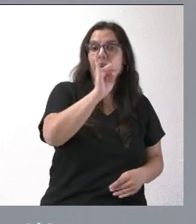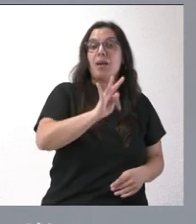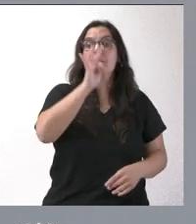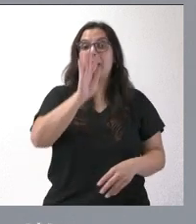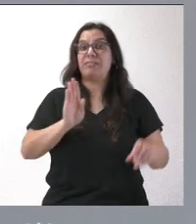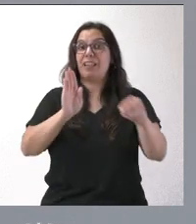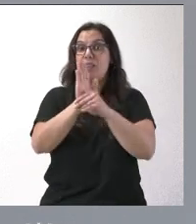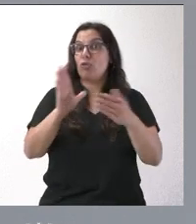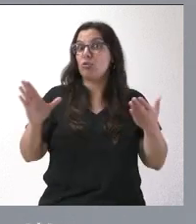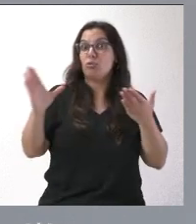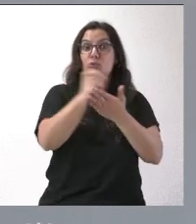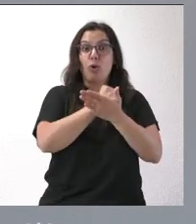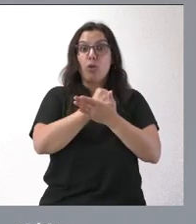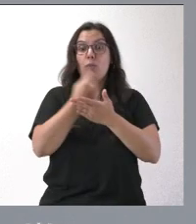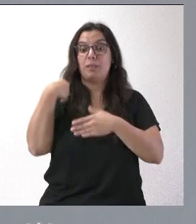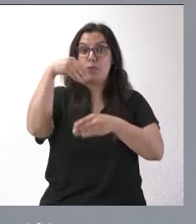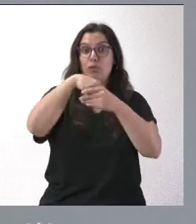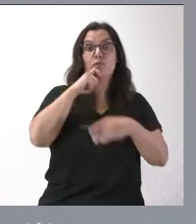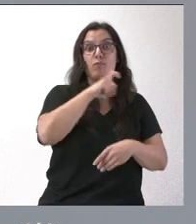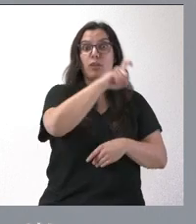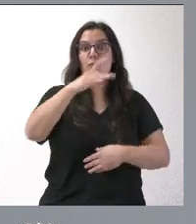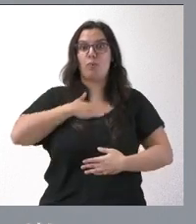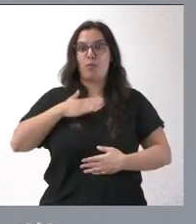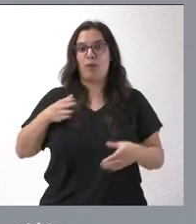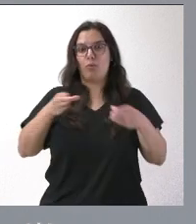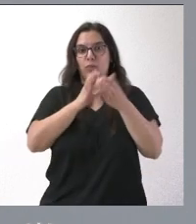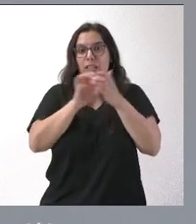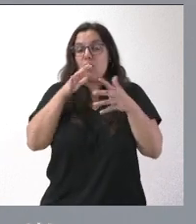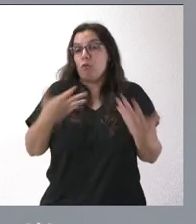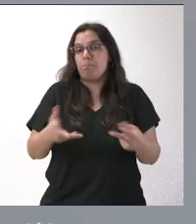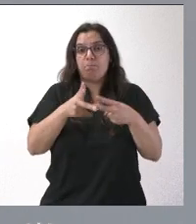de esa fundación corresponde a la Junta de Castilla y León a día de hoy.